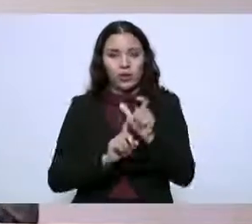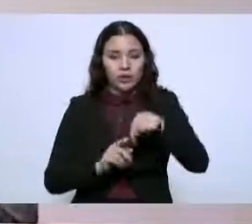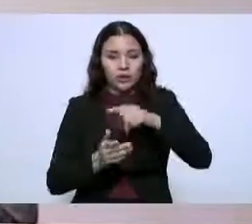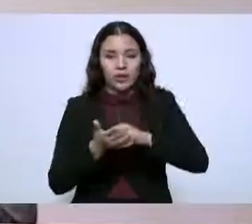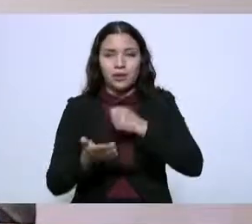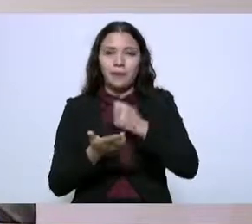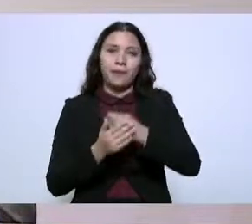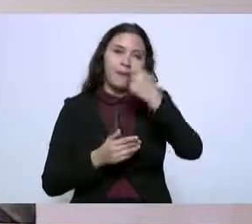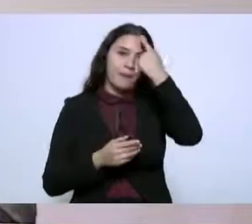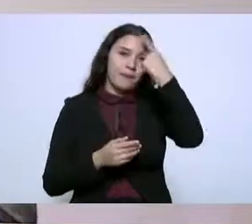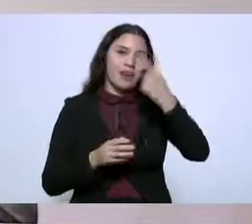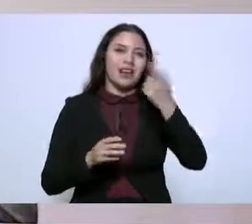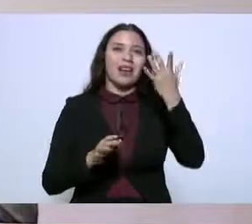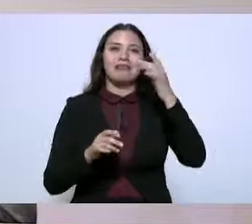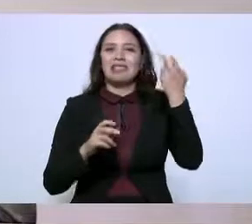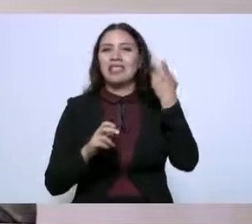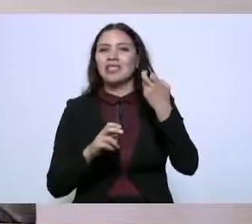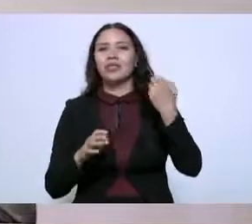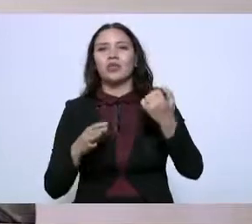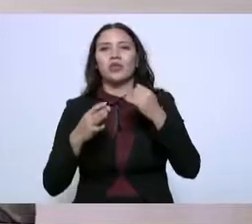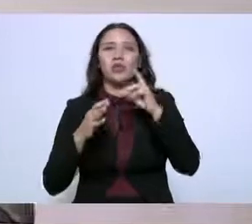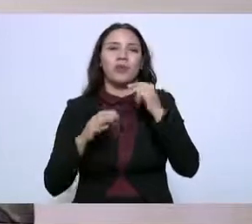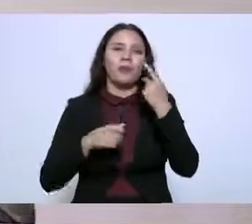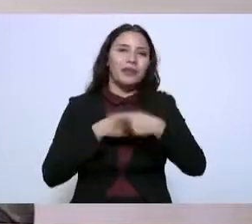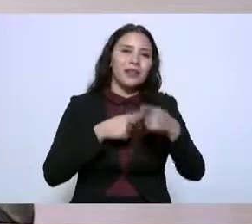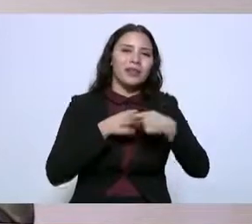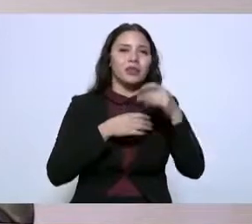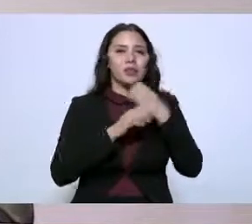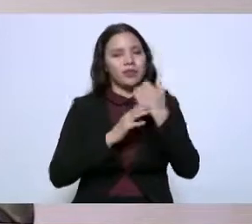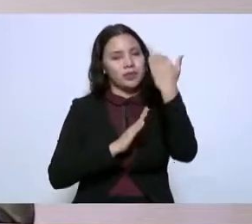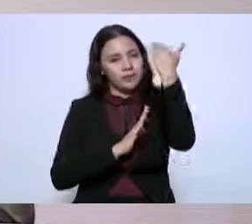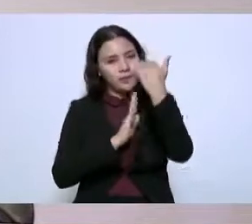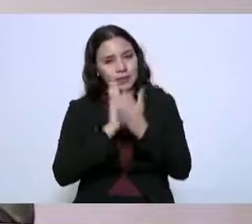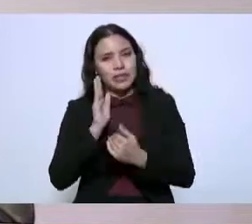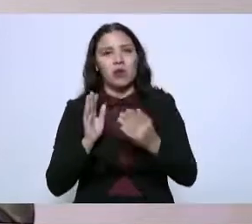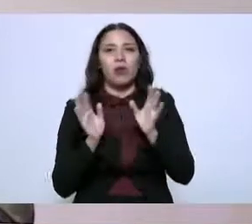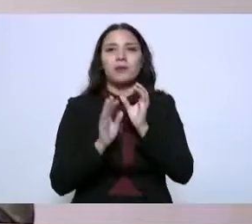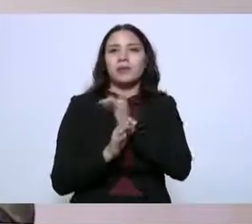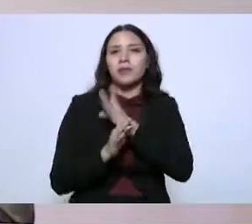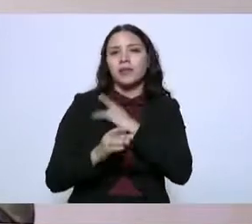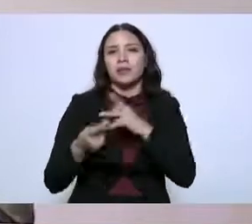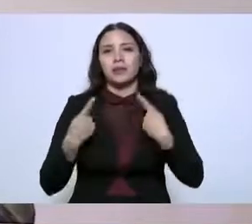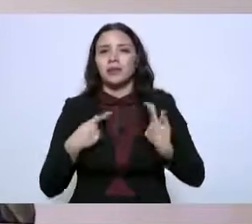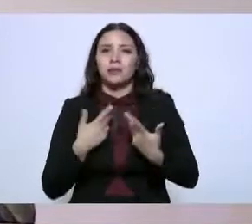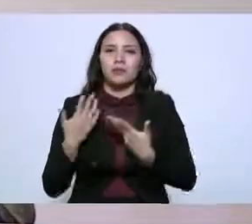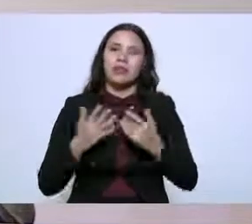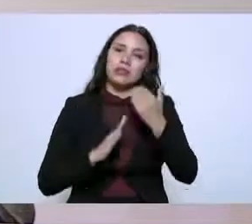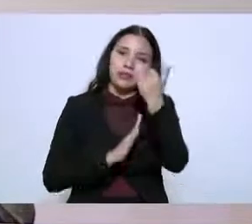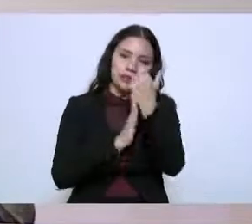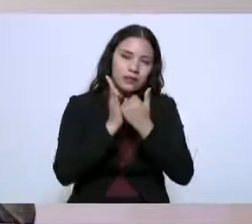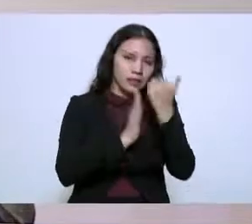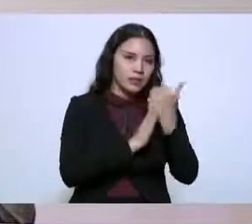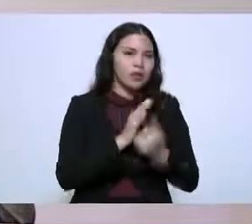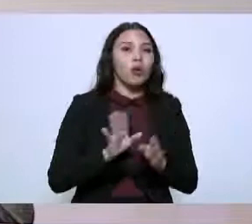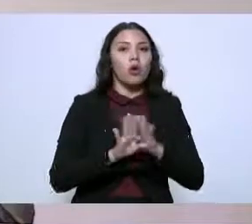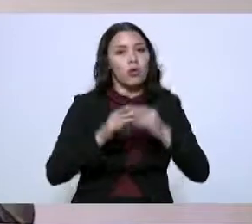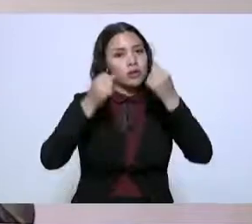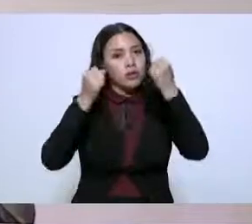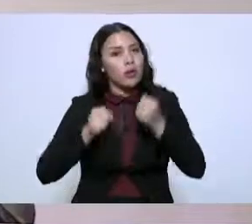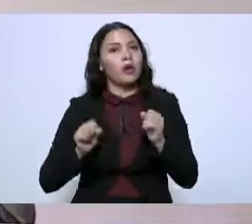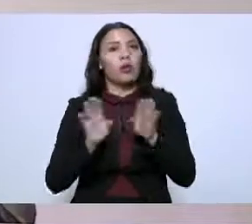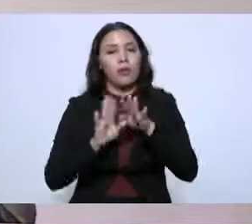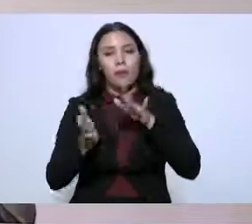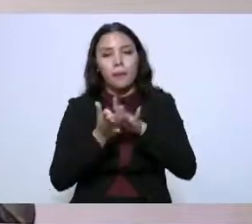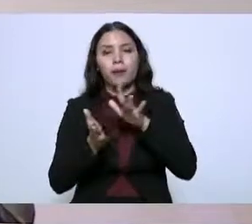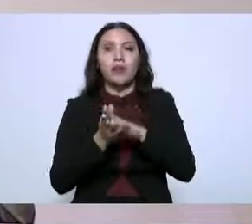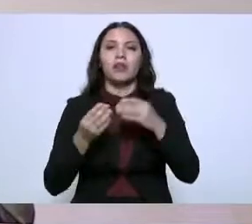disminuya los indicadores de inseguridad y la percepción del miedo social. Asegurar el apoyo alimentario